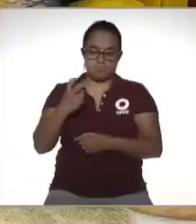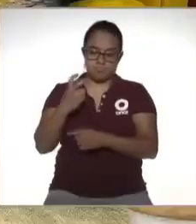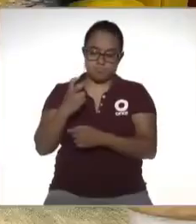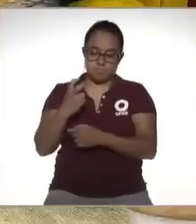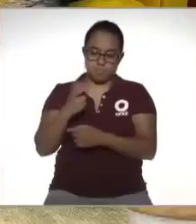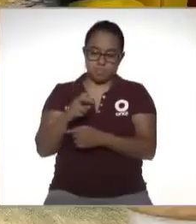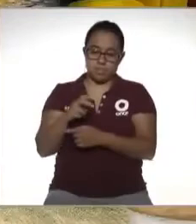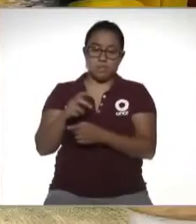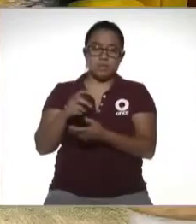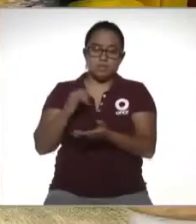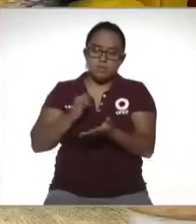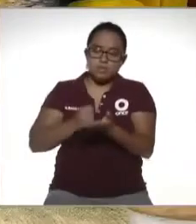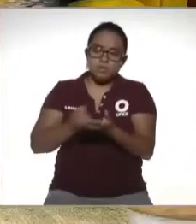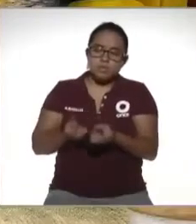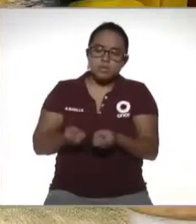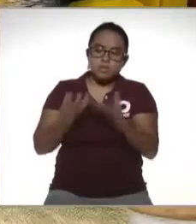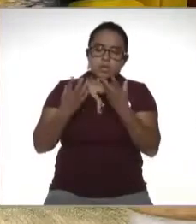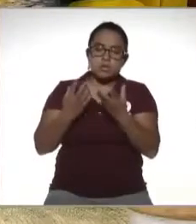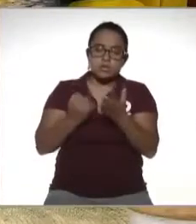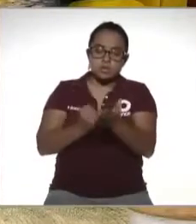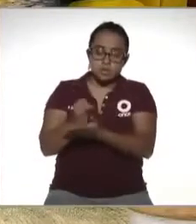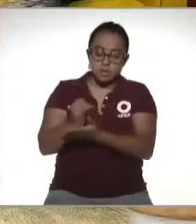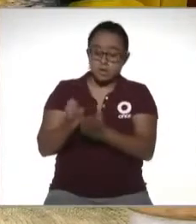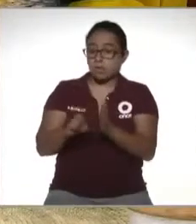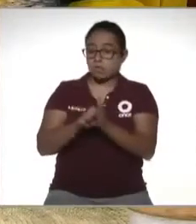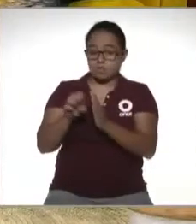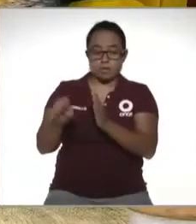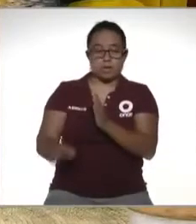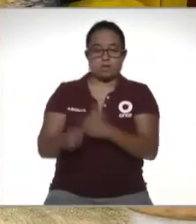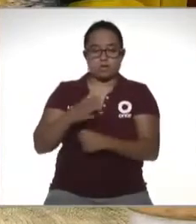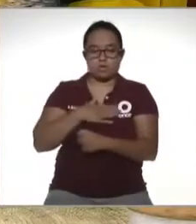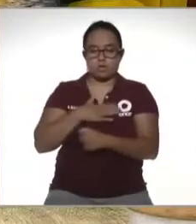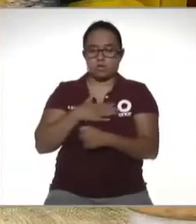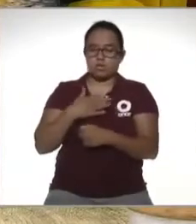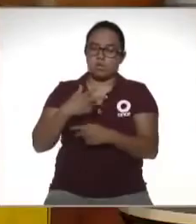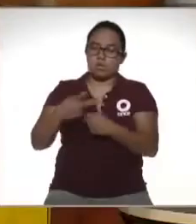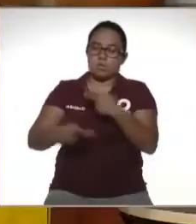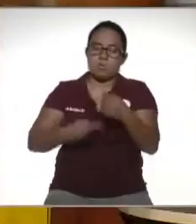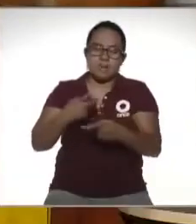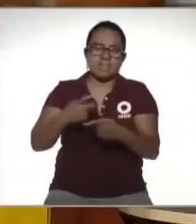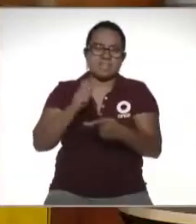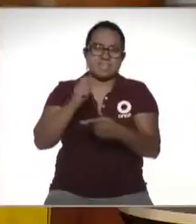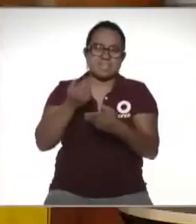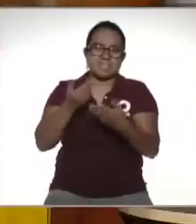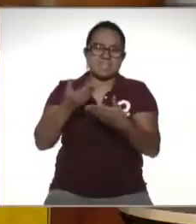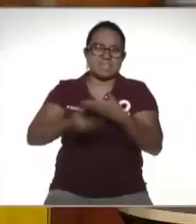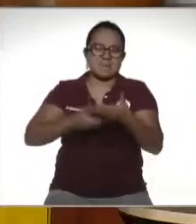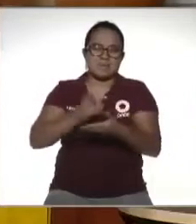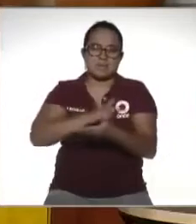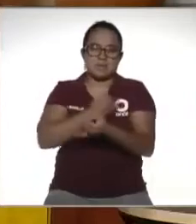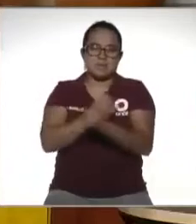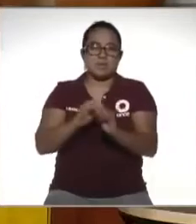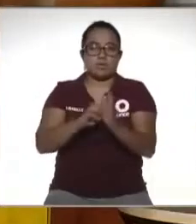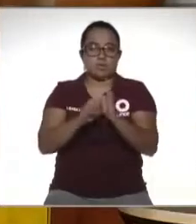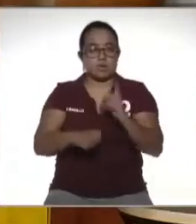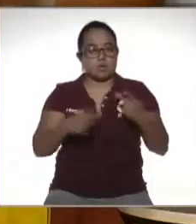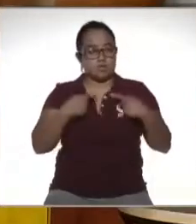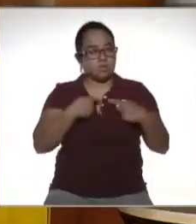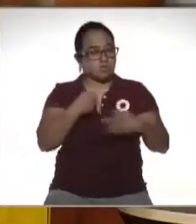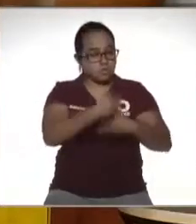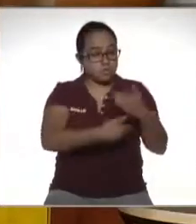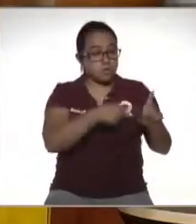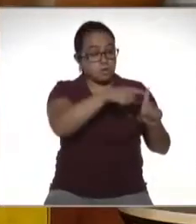tarifa se determina el impuesto y si por ejemplo soy una prestadora de servicios independientes que le presto servicio a una persona moral